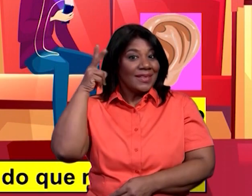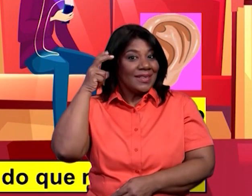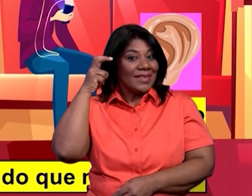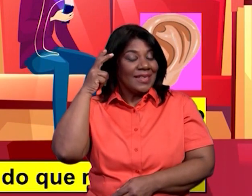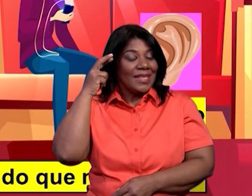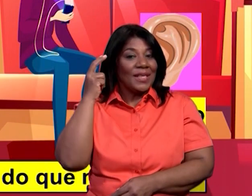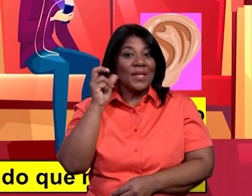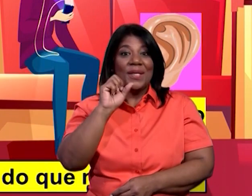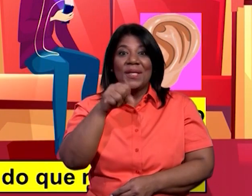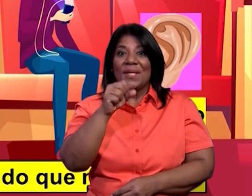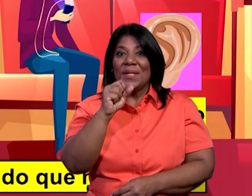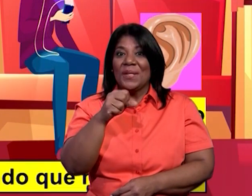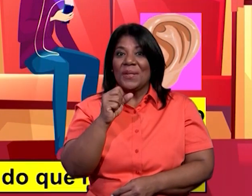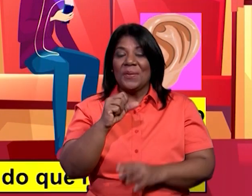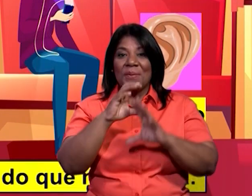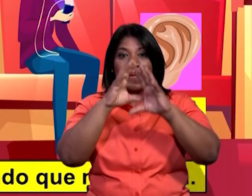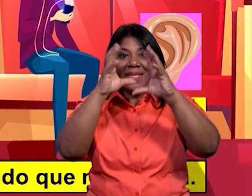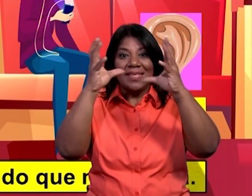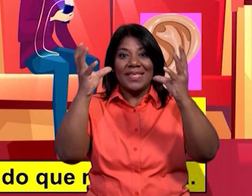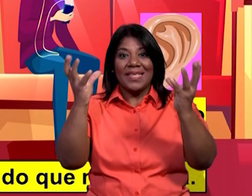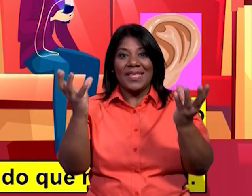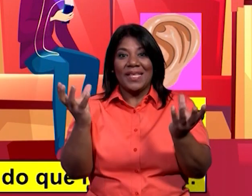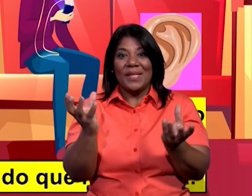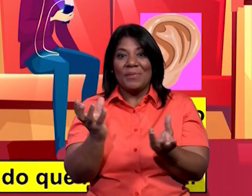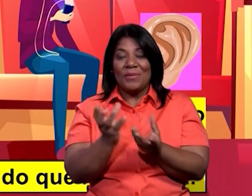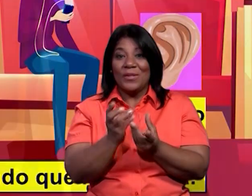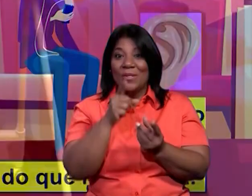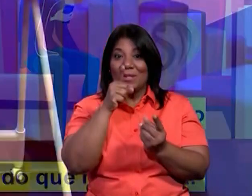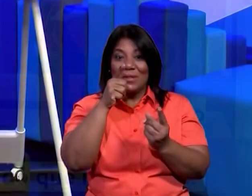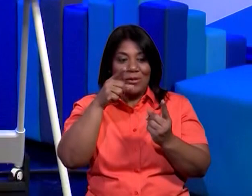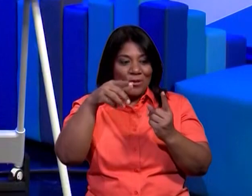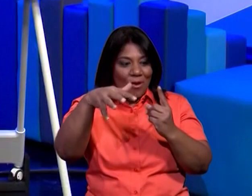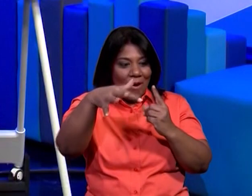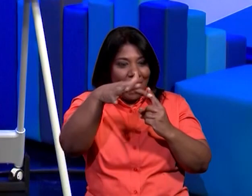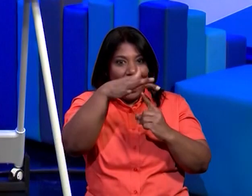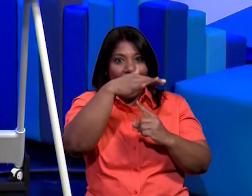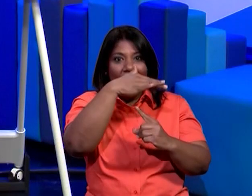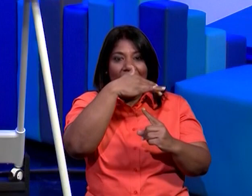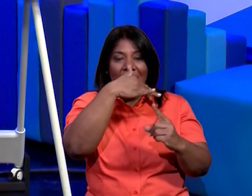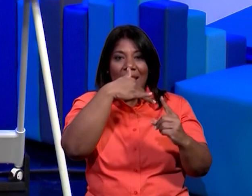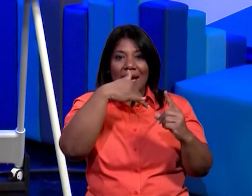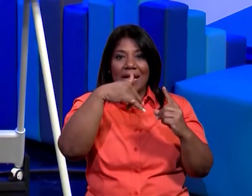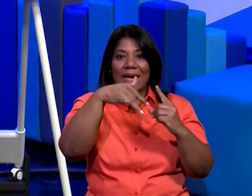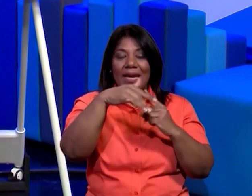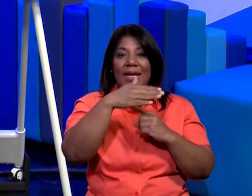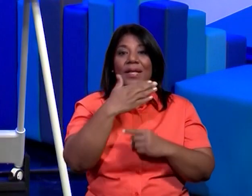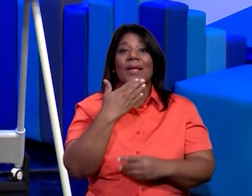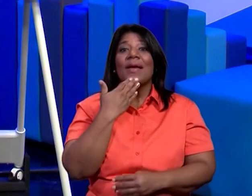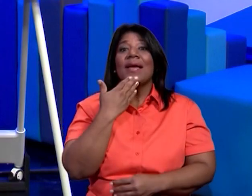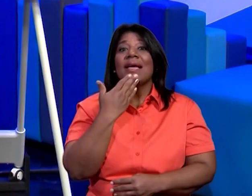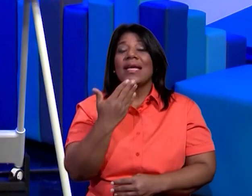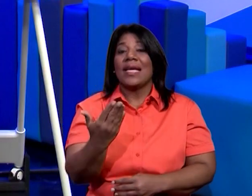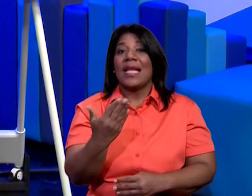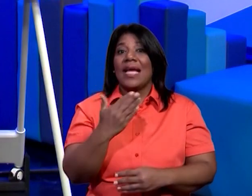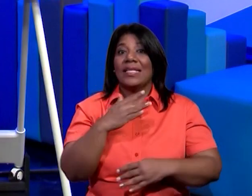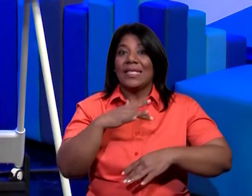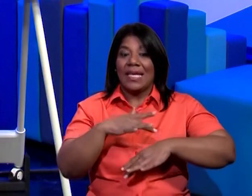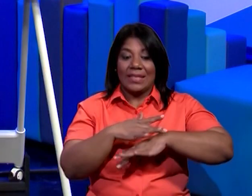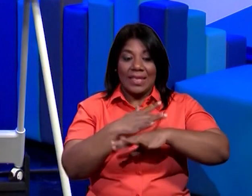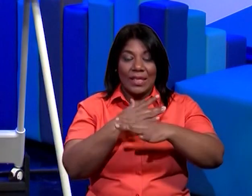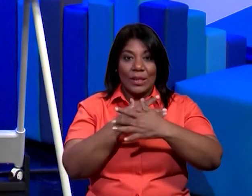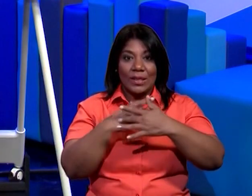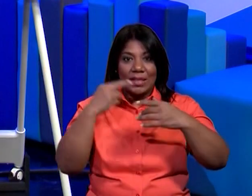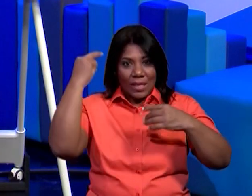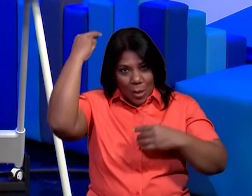permiten percibir el mundo que nos rodea si gracias entonces a los sentidos que están conectados con las